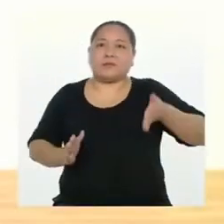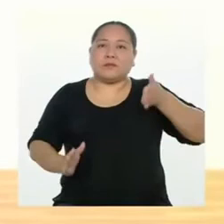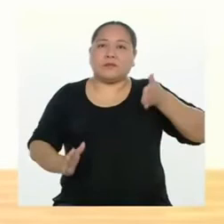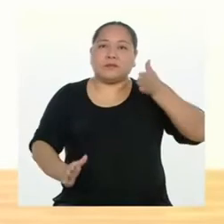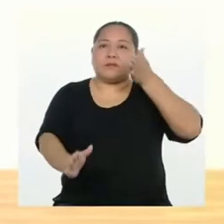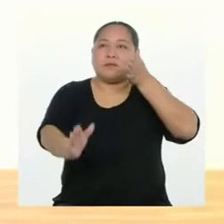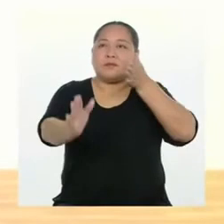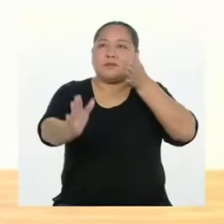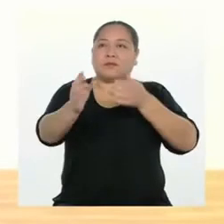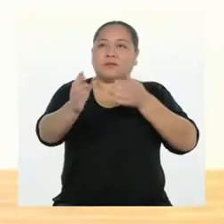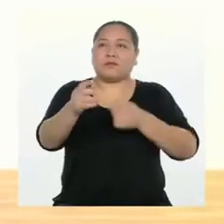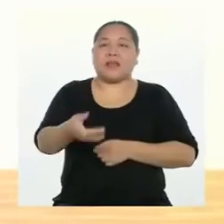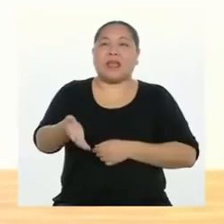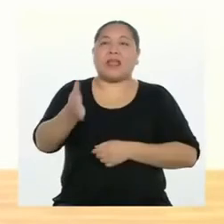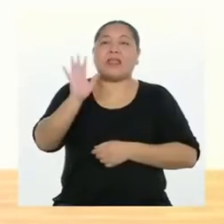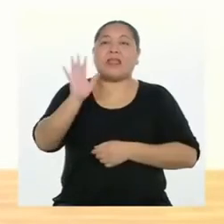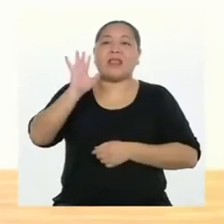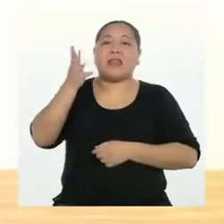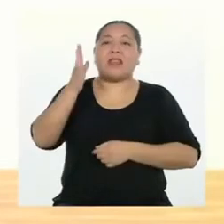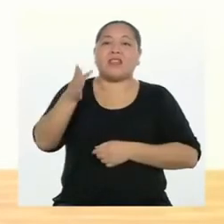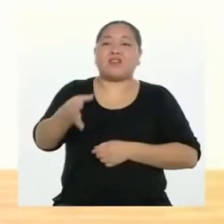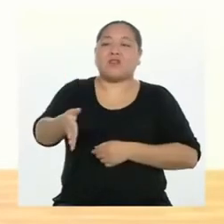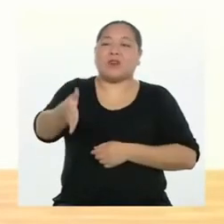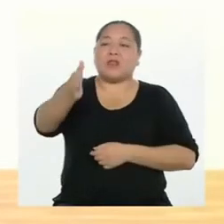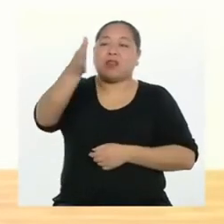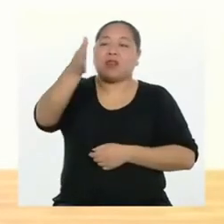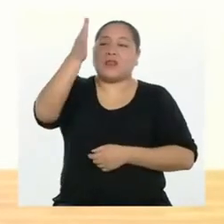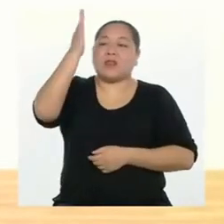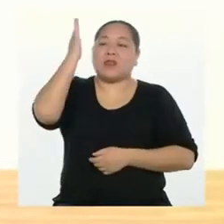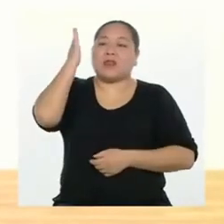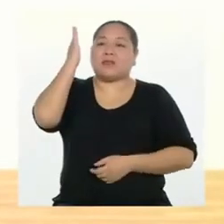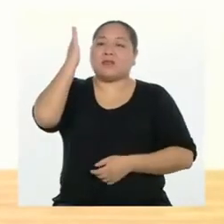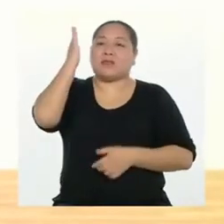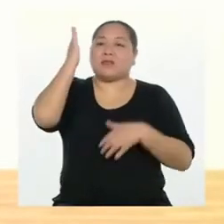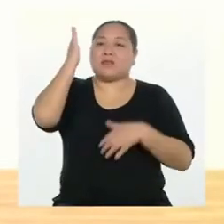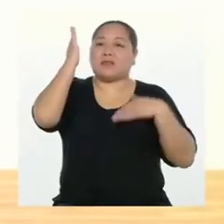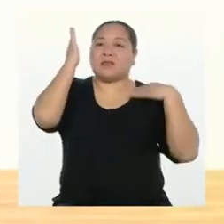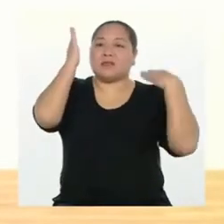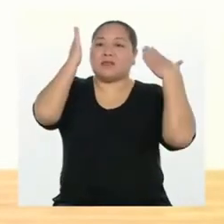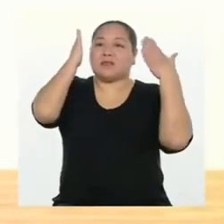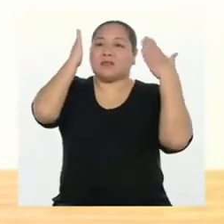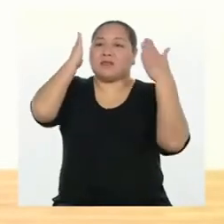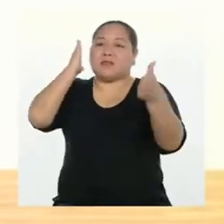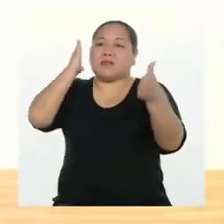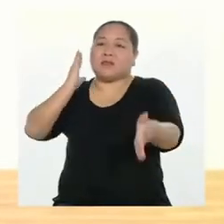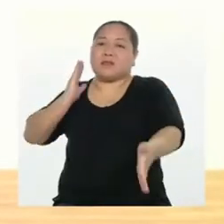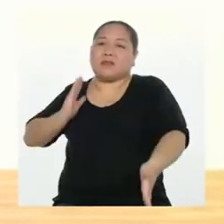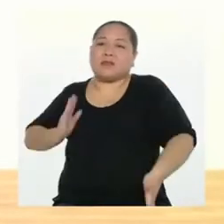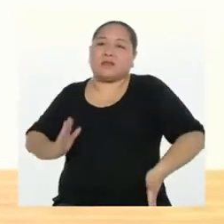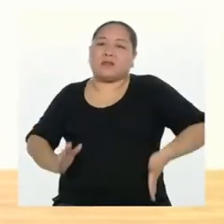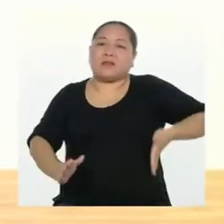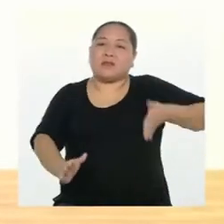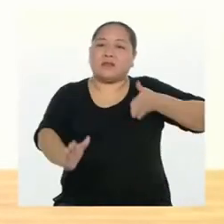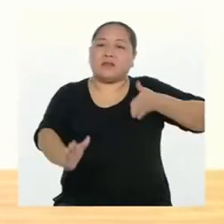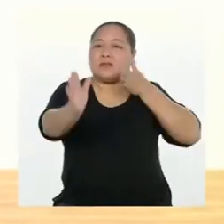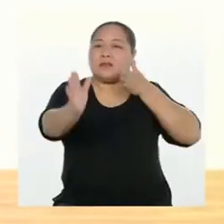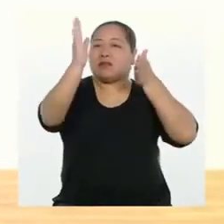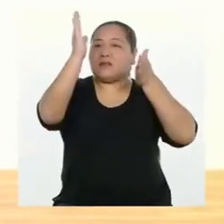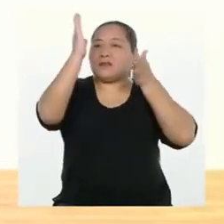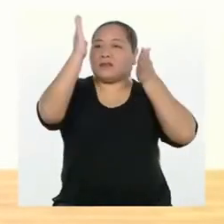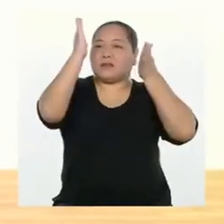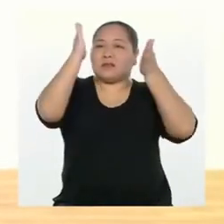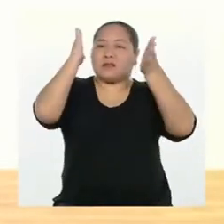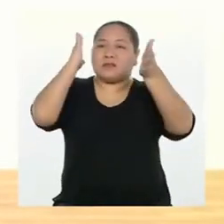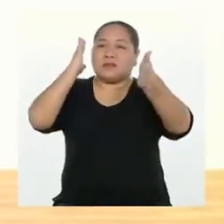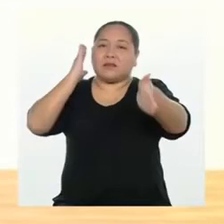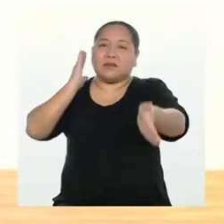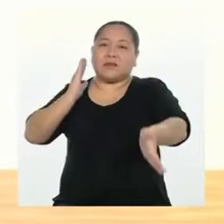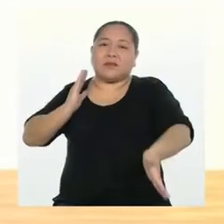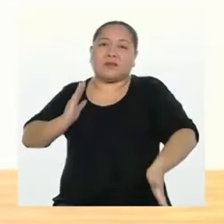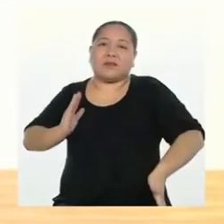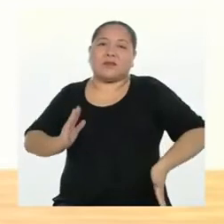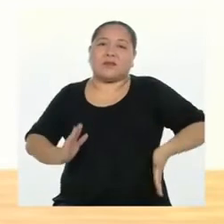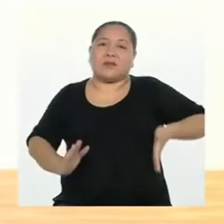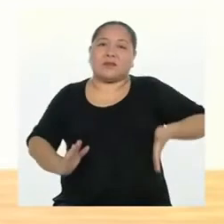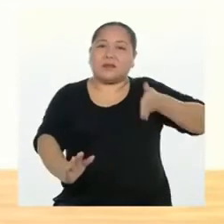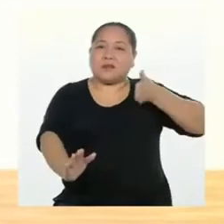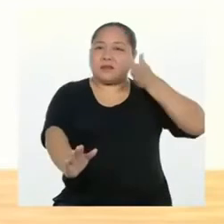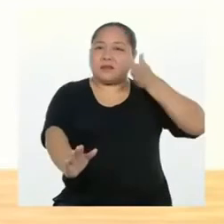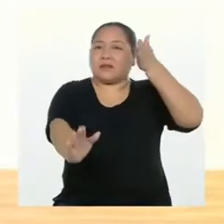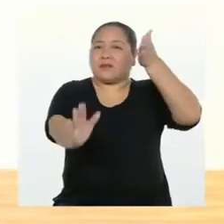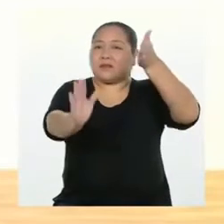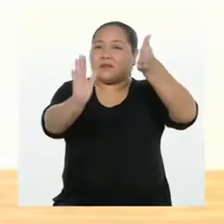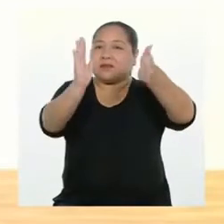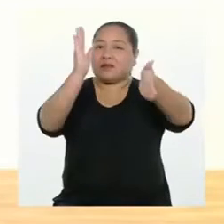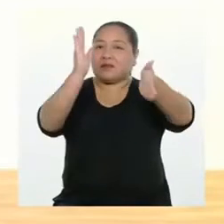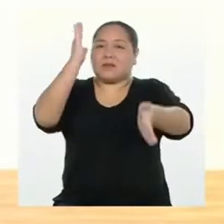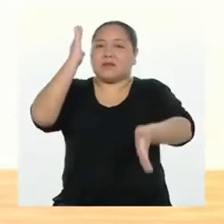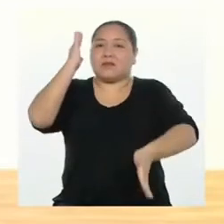Y brazo derecho atrás, brazo izquierdo adelante. Y nos movemos. Y seguimos